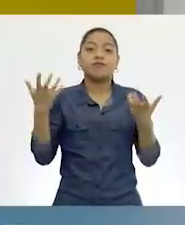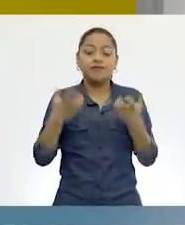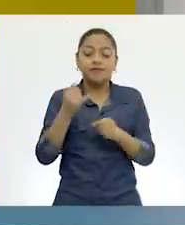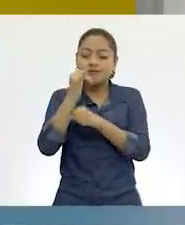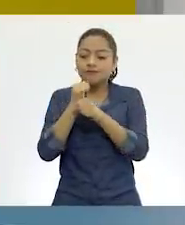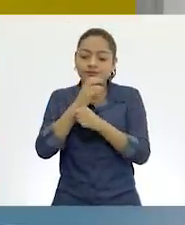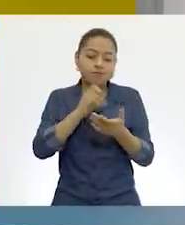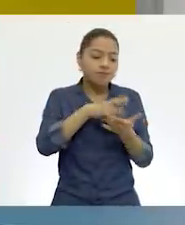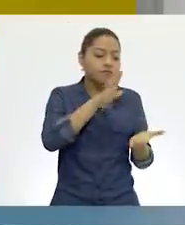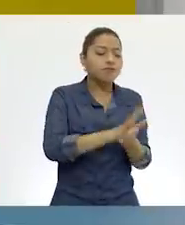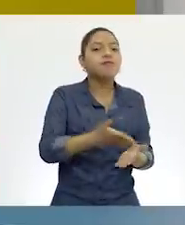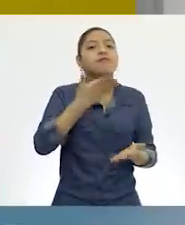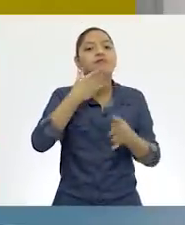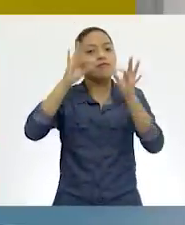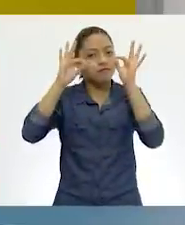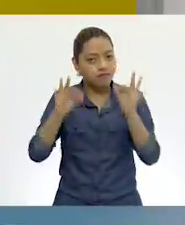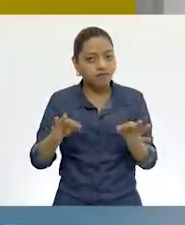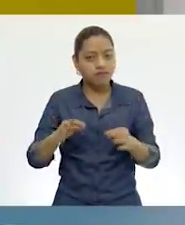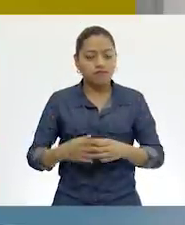se vuelve a conjuntar.